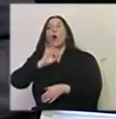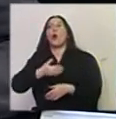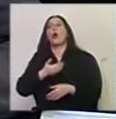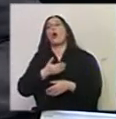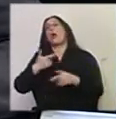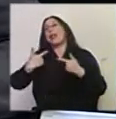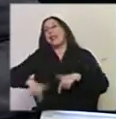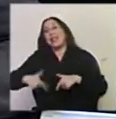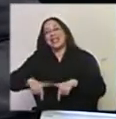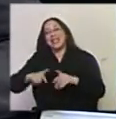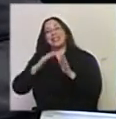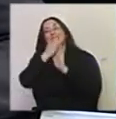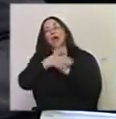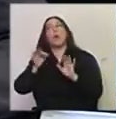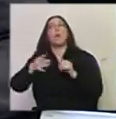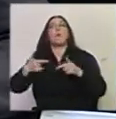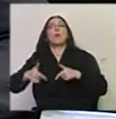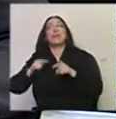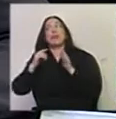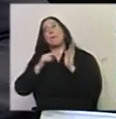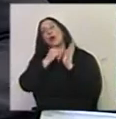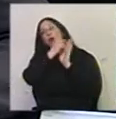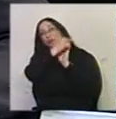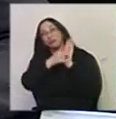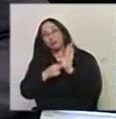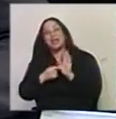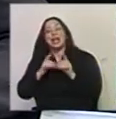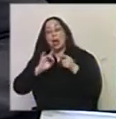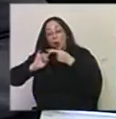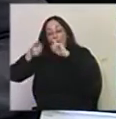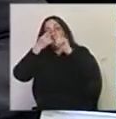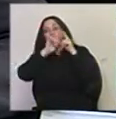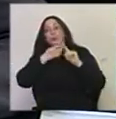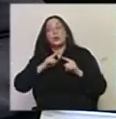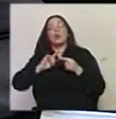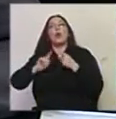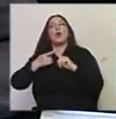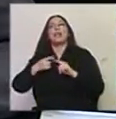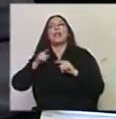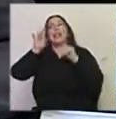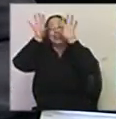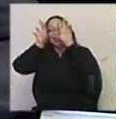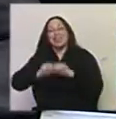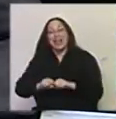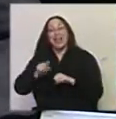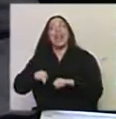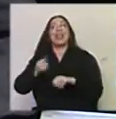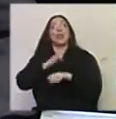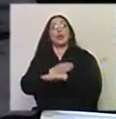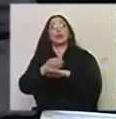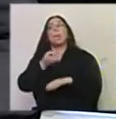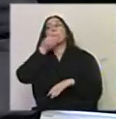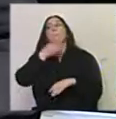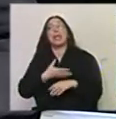gobiernos municipales. Por lo tanto, la coordinación de este gran escenario, yo creo que nos trae como consecuencia mejores